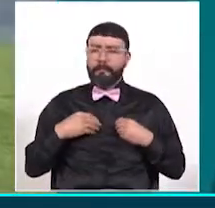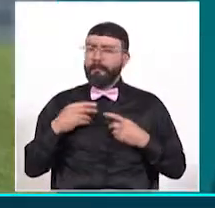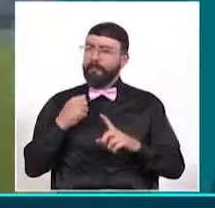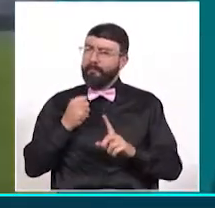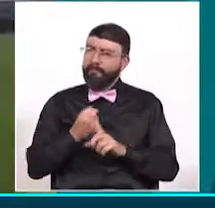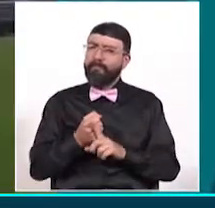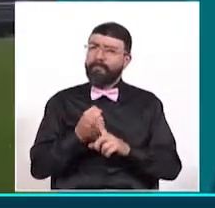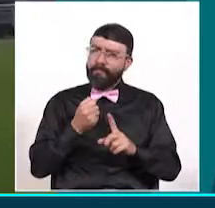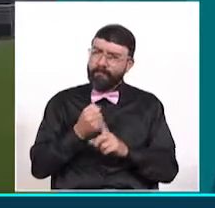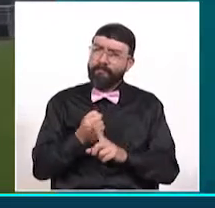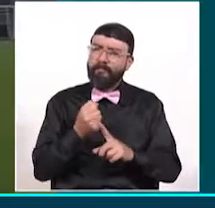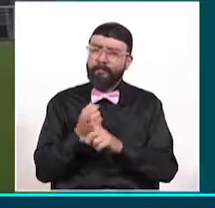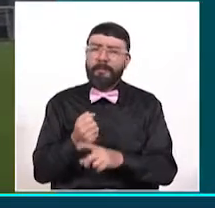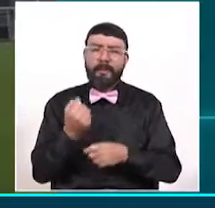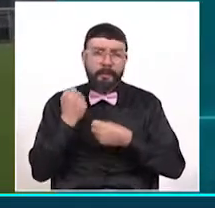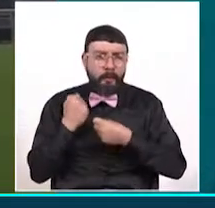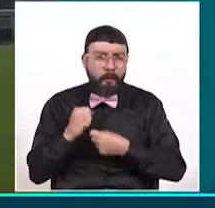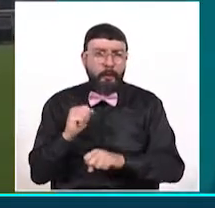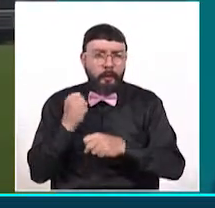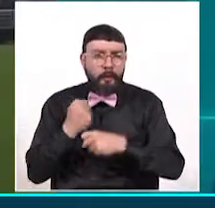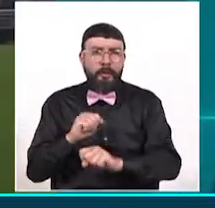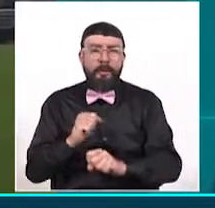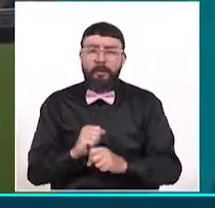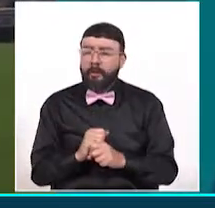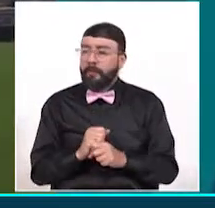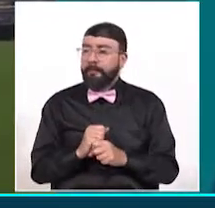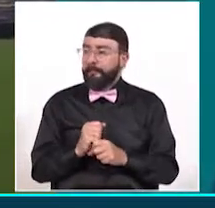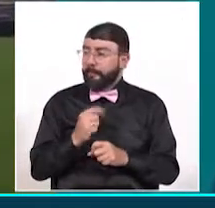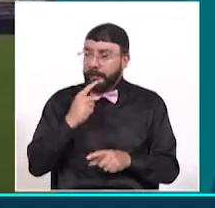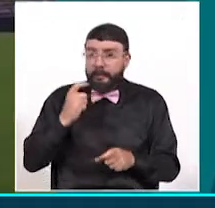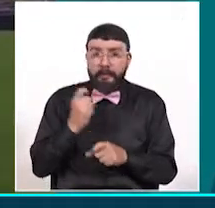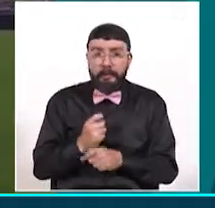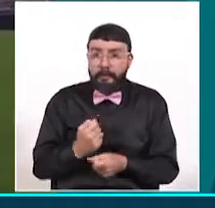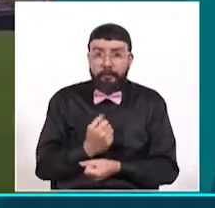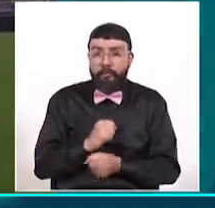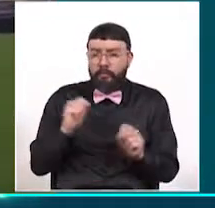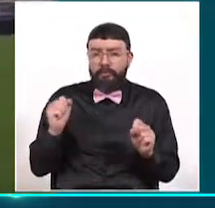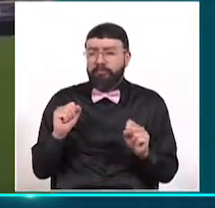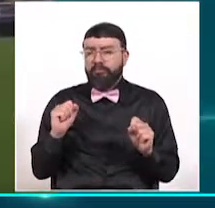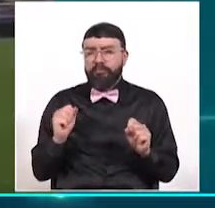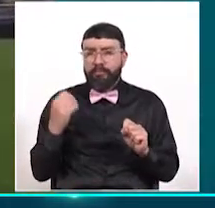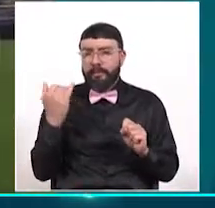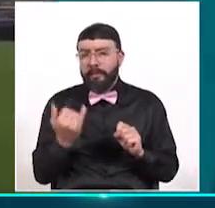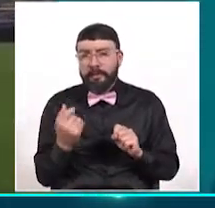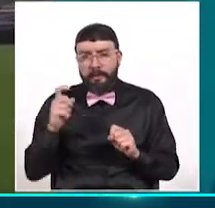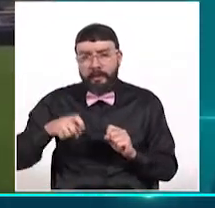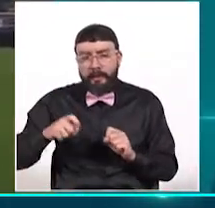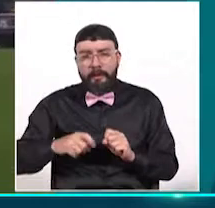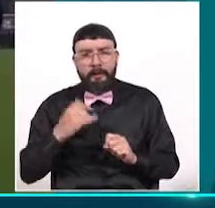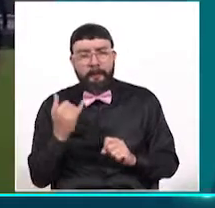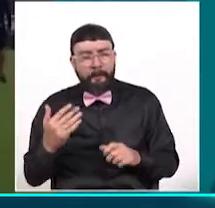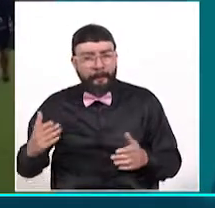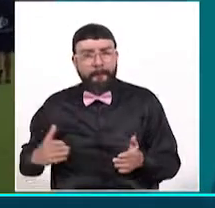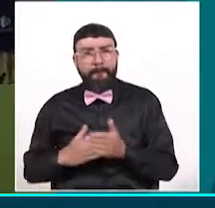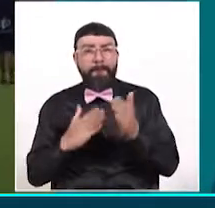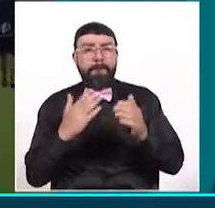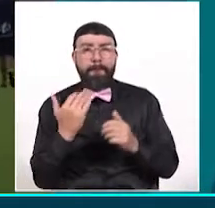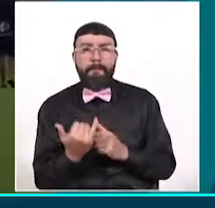o que sea una carga, debe ser un desafío al que tenemos que vencer y bueno, así lo encaramos.